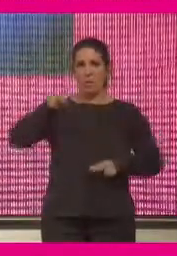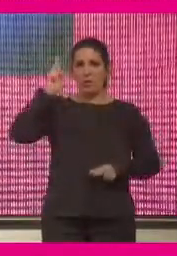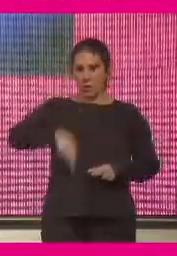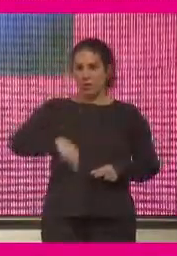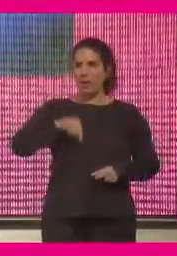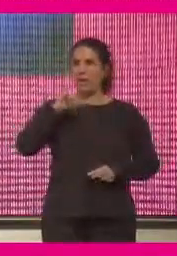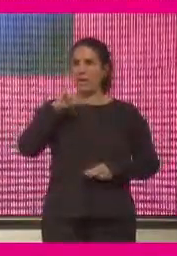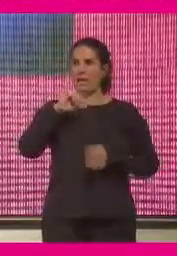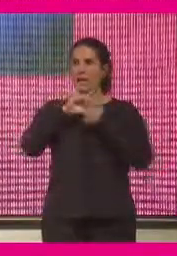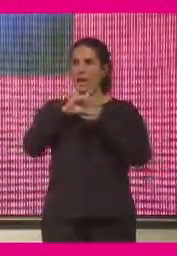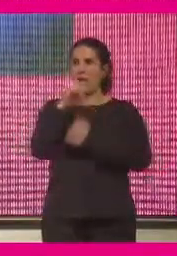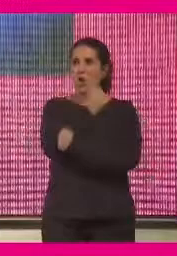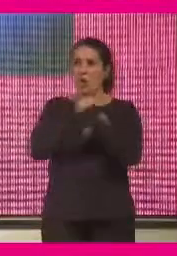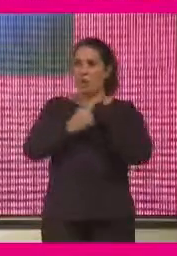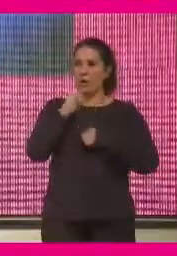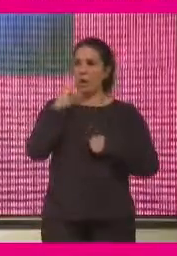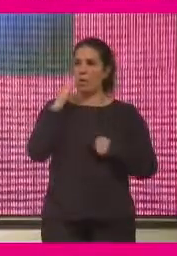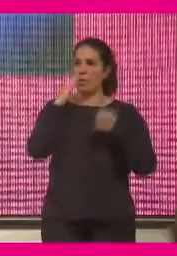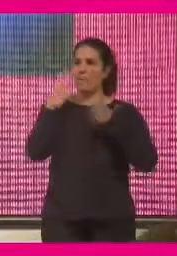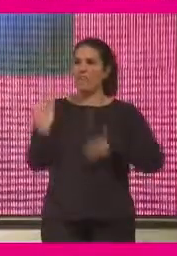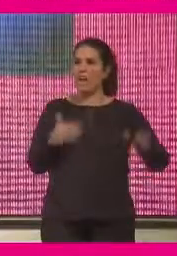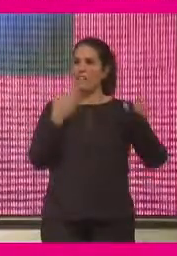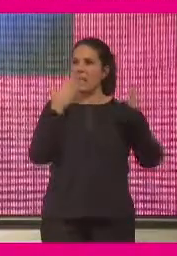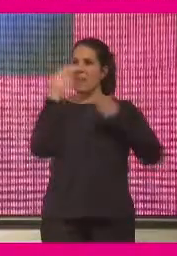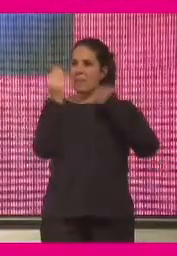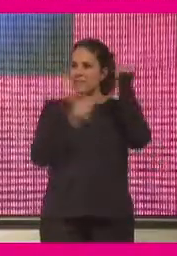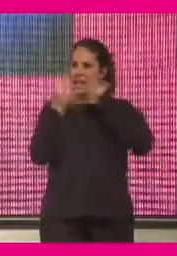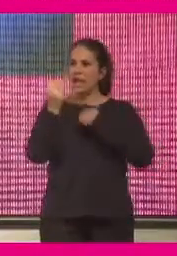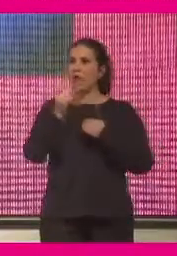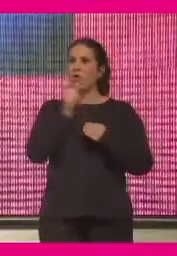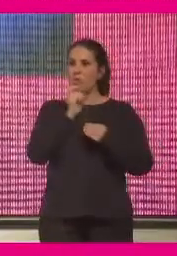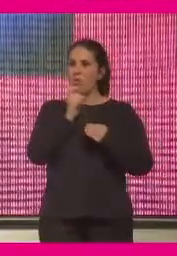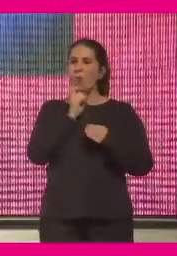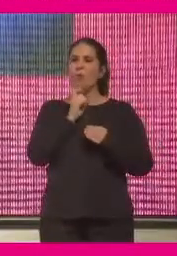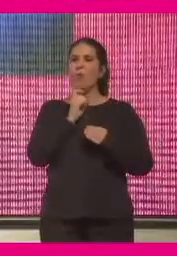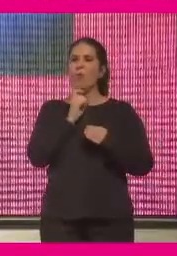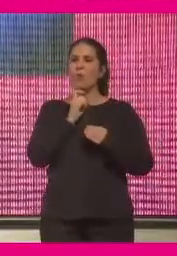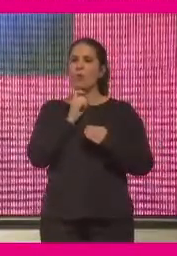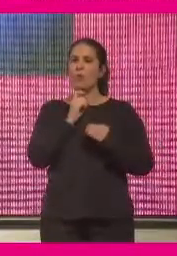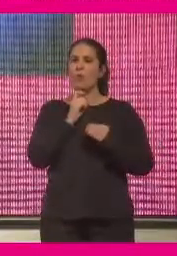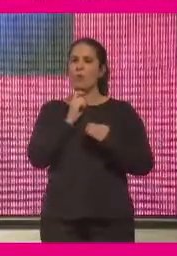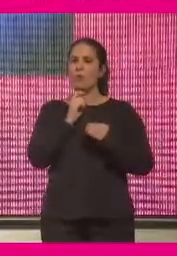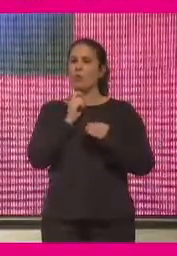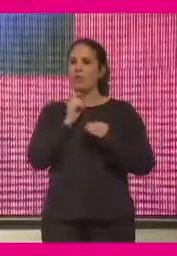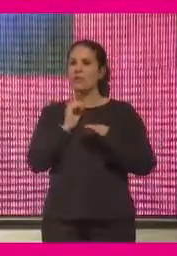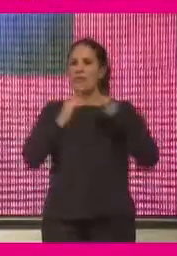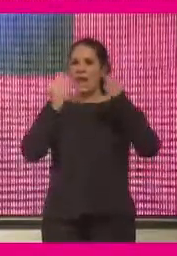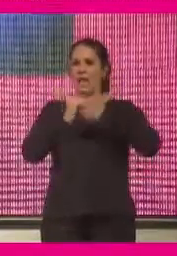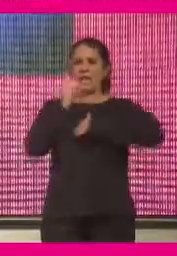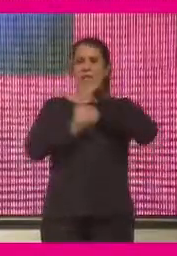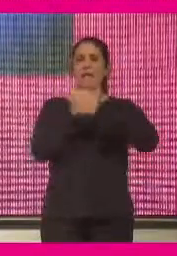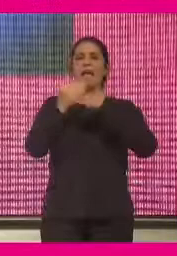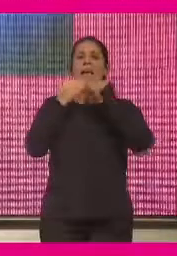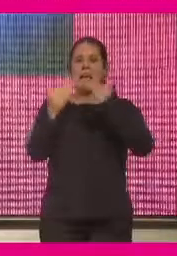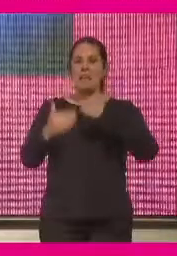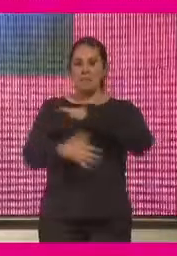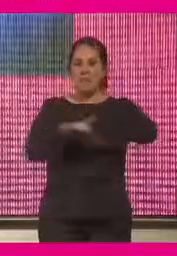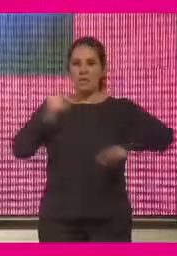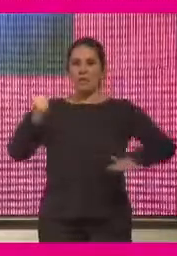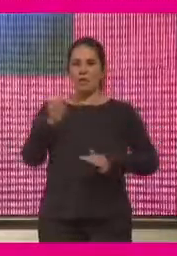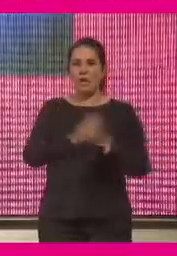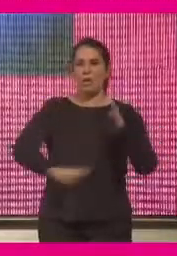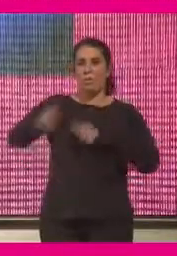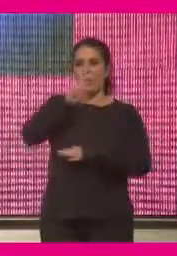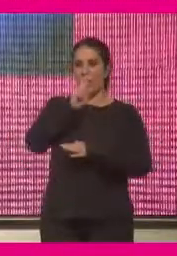económico. Y ahora estamos en esa fase de pensar cómo salimos de esta recuperación. Y gracias a los fondos de